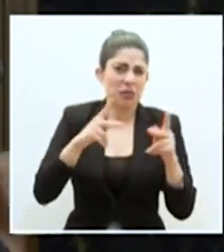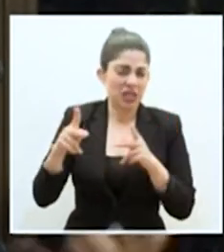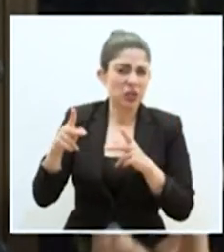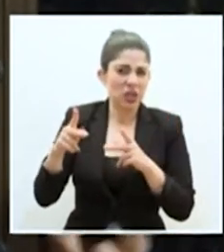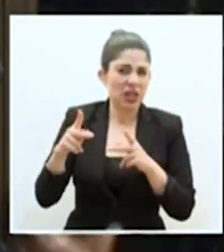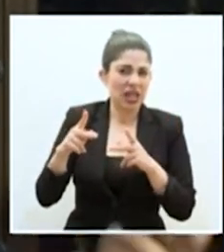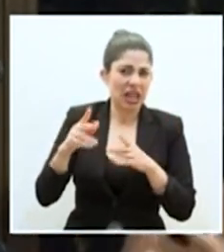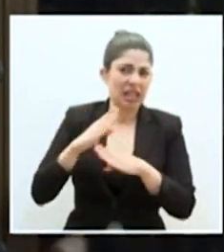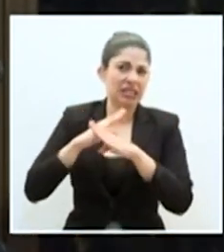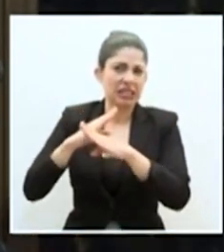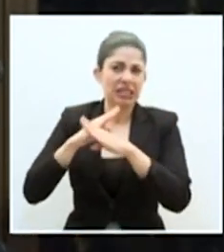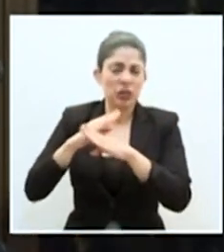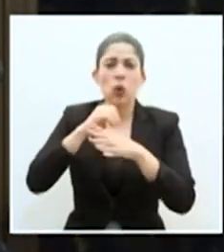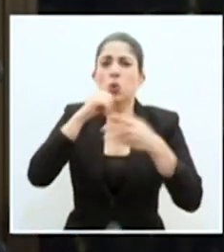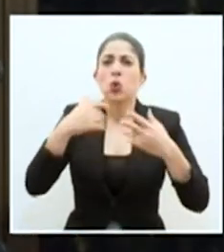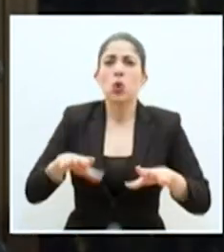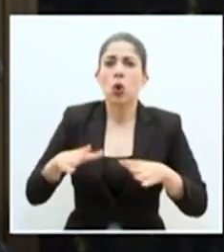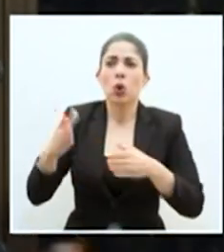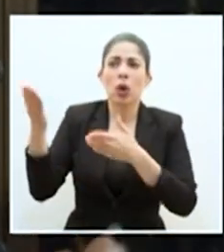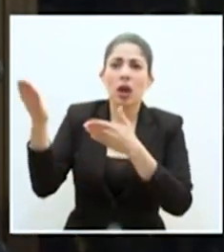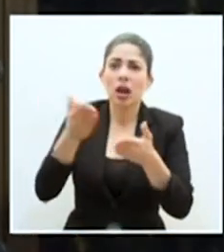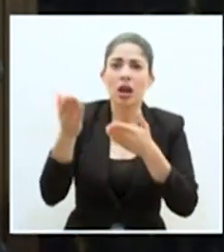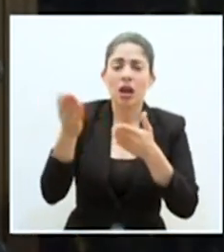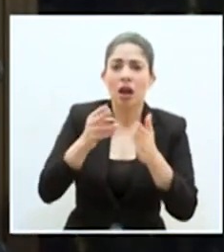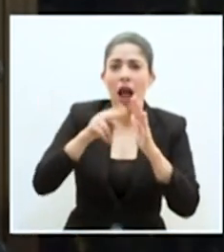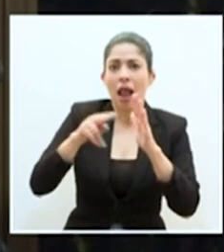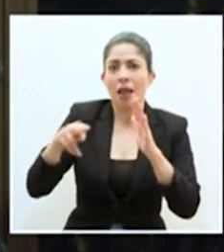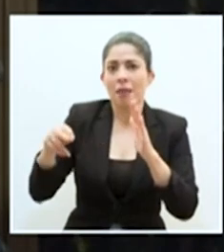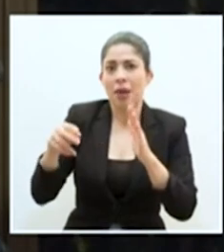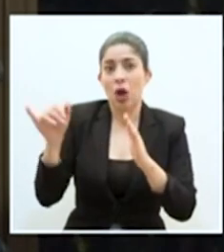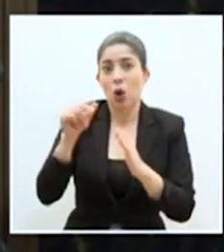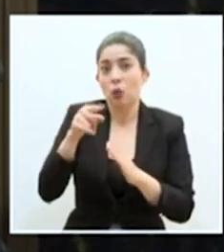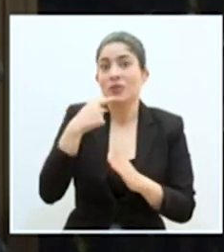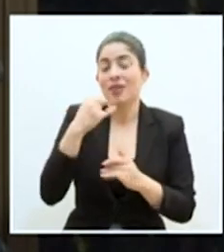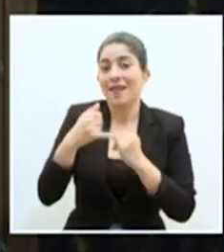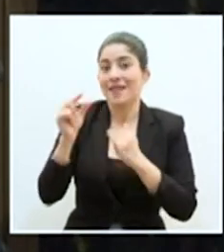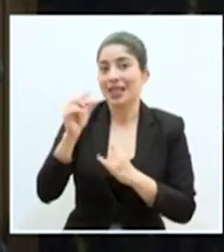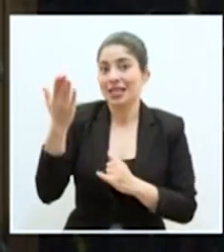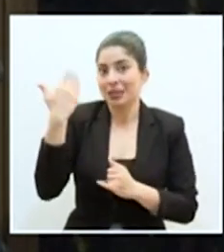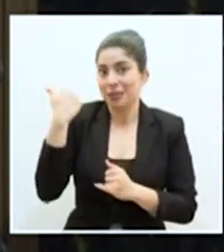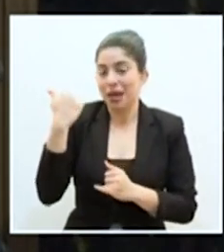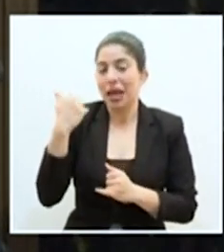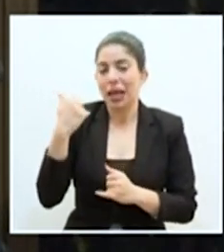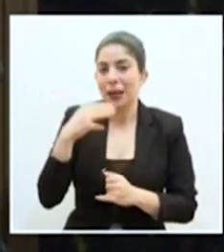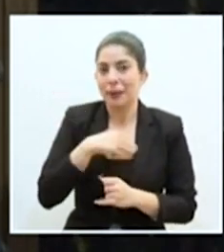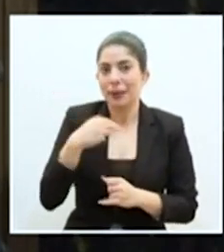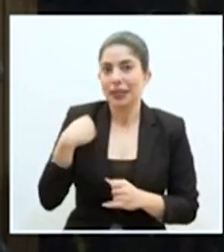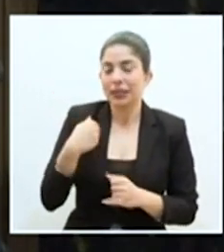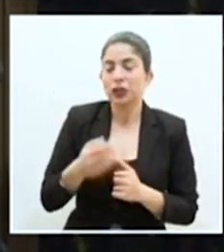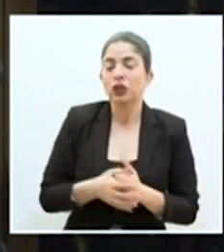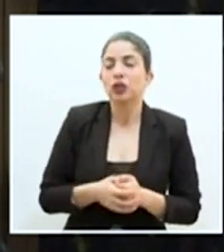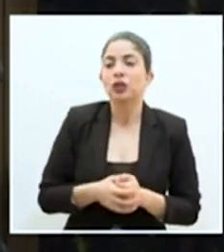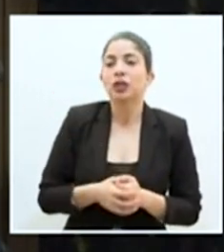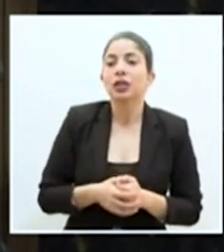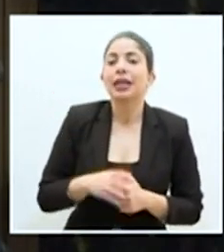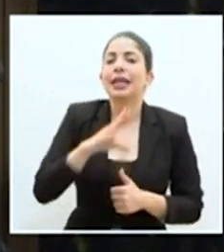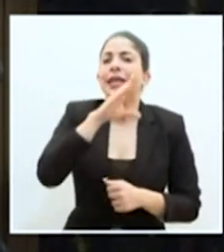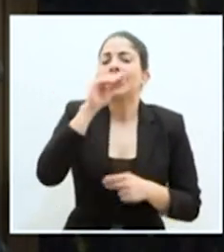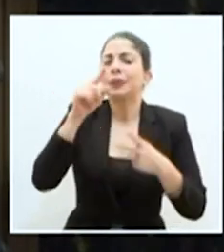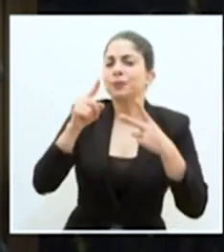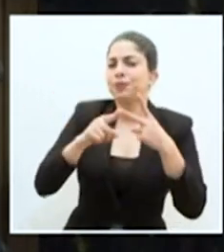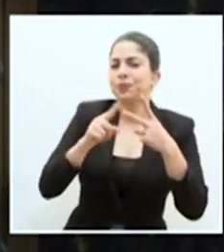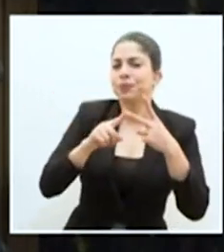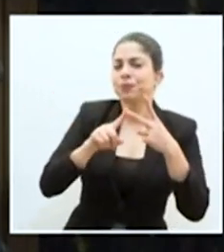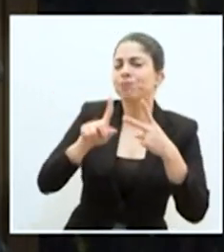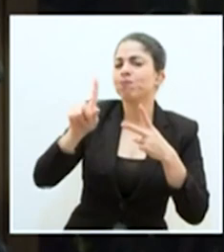albergar y a recibir, como usted lo planteó en el fin de semana, señor ministro. Y la segunda va